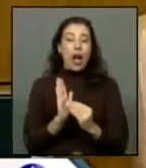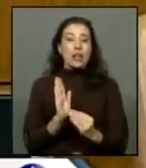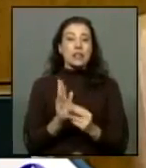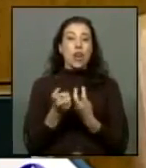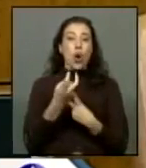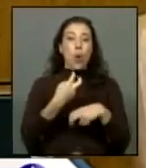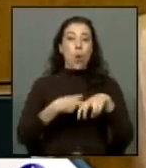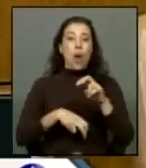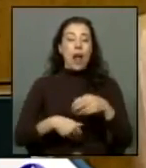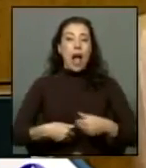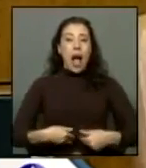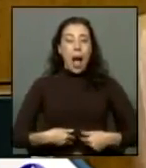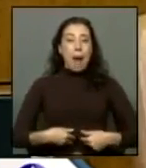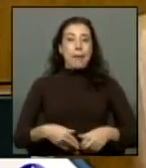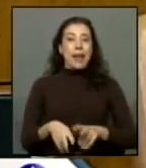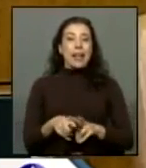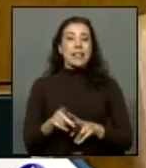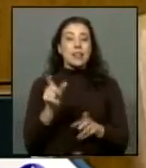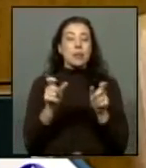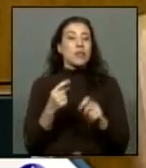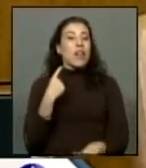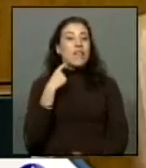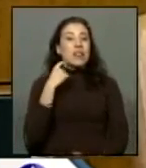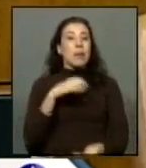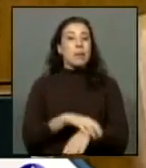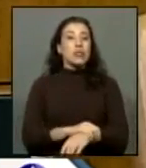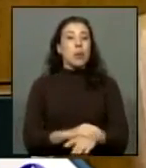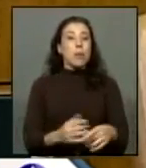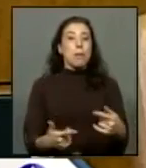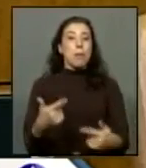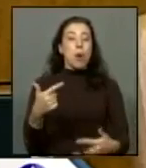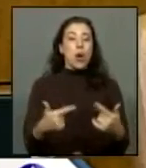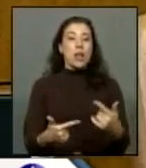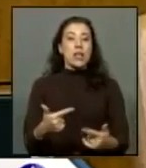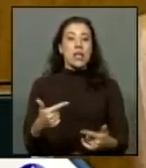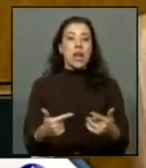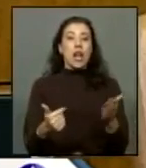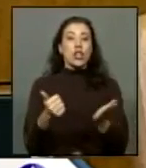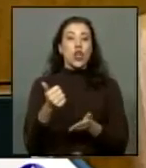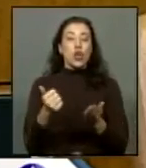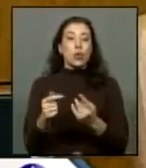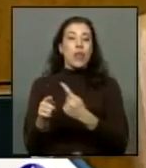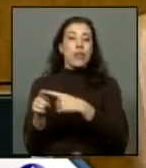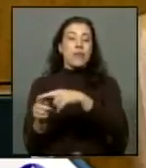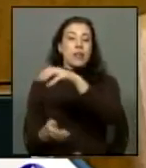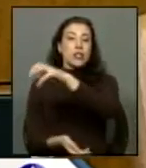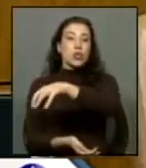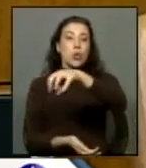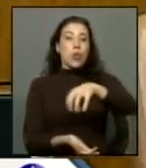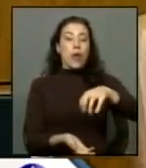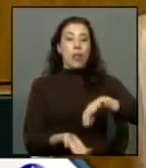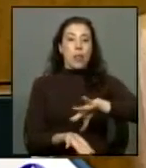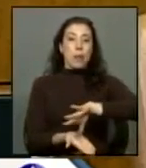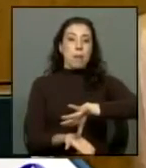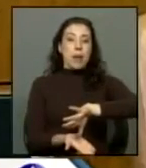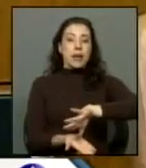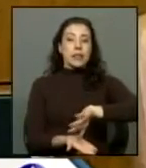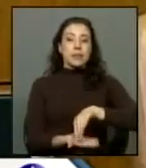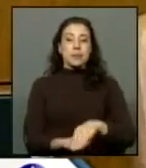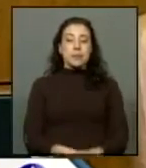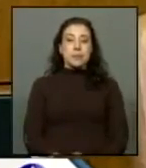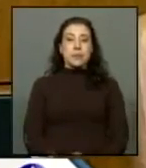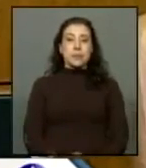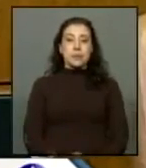cuelgas de hambre realizadas por las víctimas de prisión política y tortura en diversas ciudades del país aquí